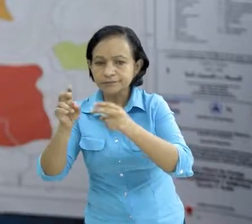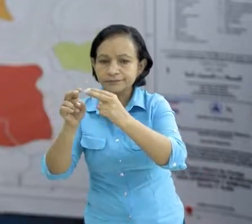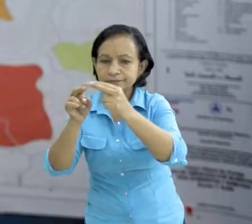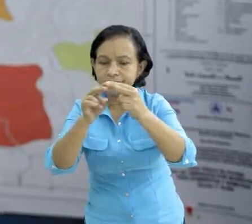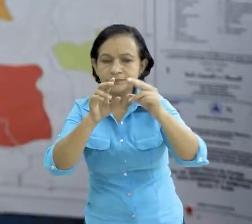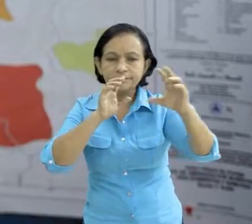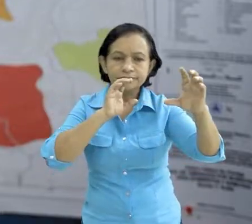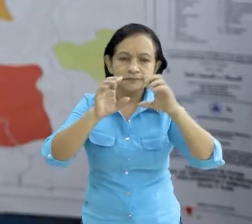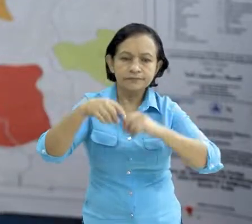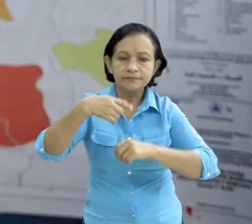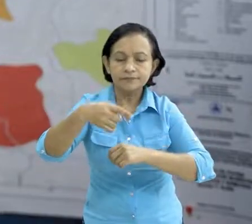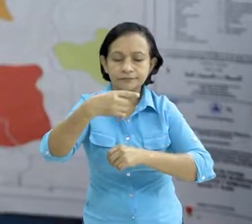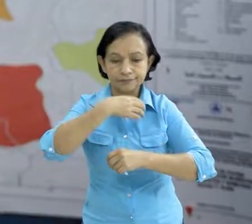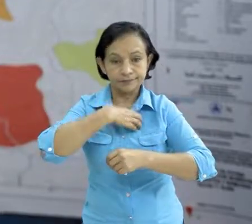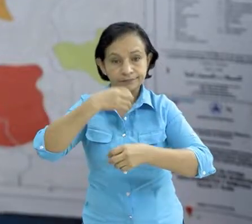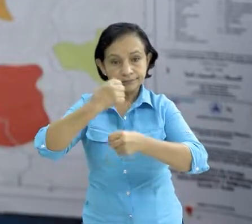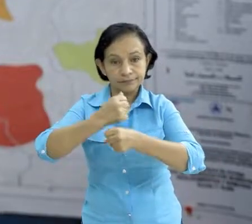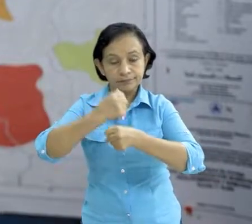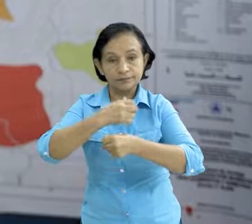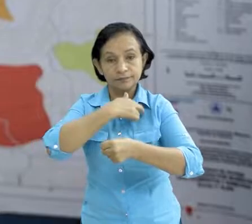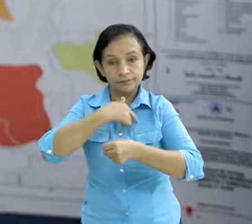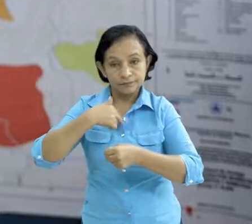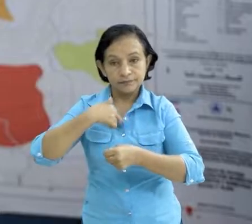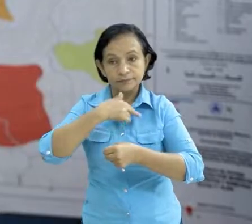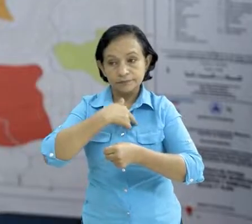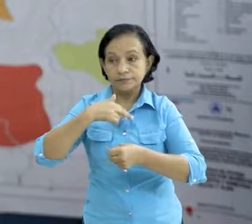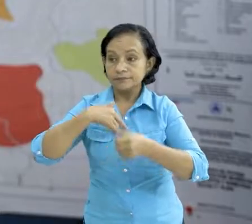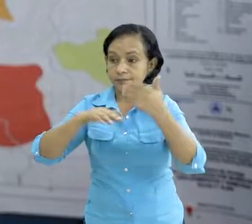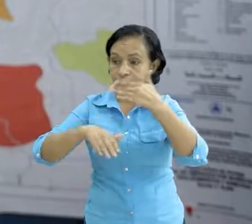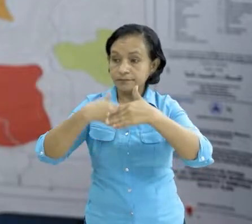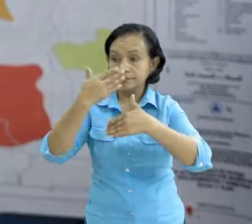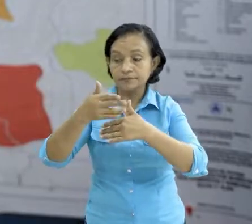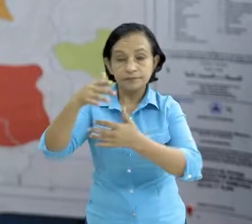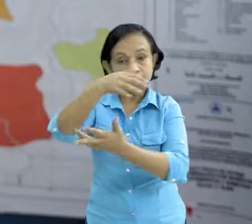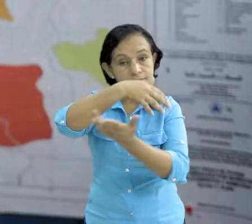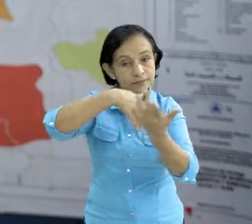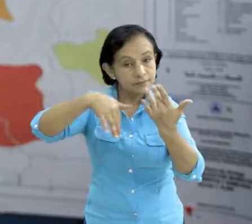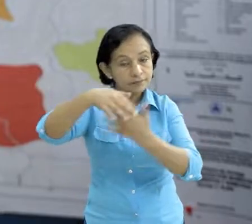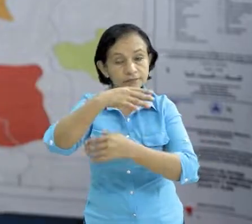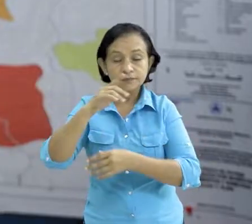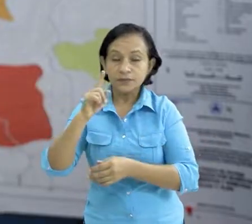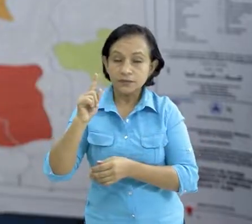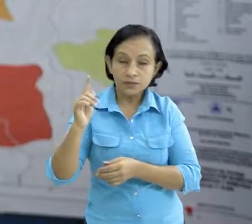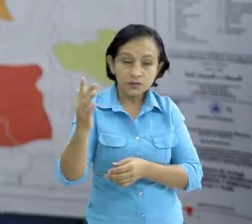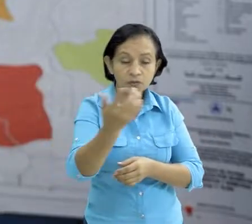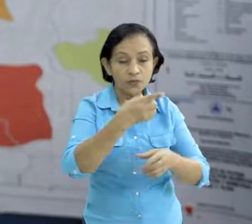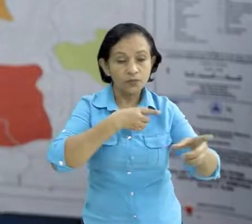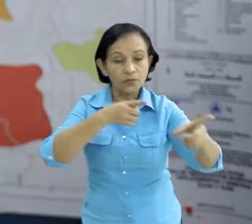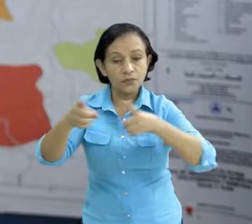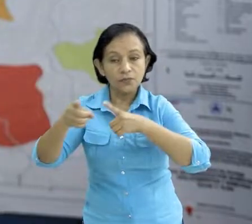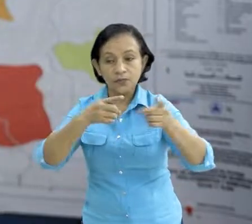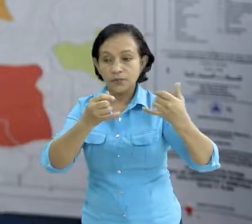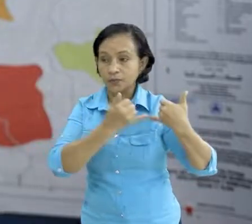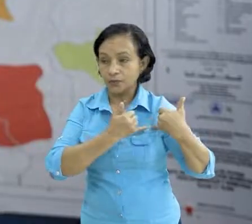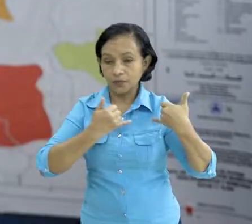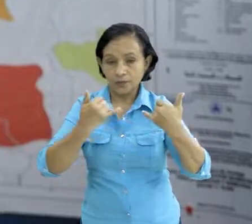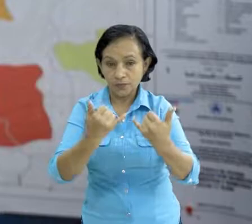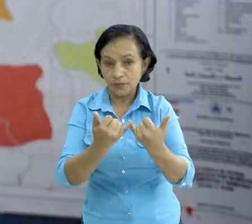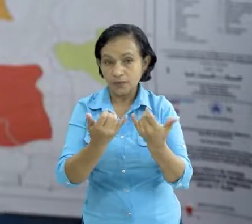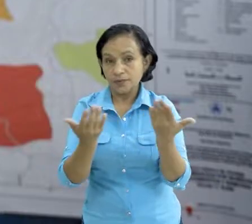tenemos un rol que funciona después de mando aquí donde están involucrados todos los delegados de las instituciones del